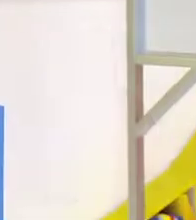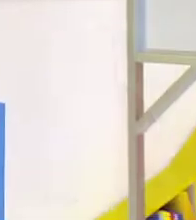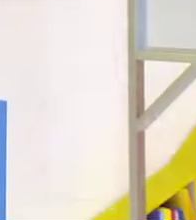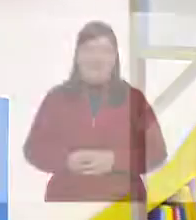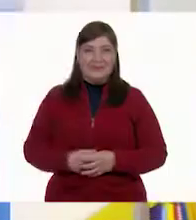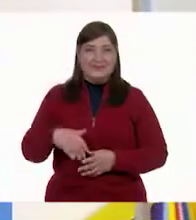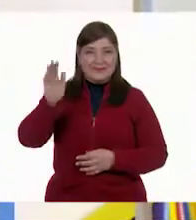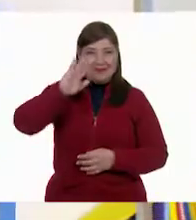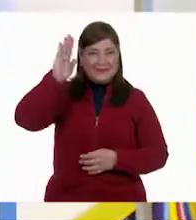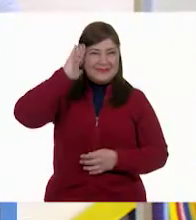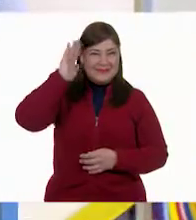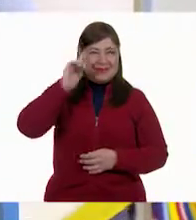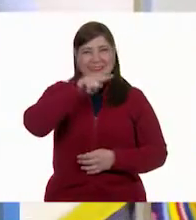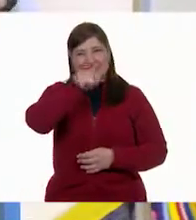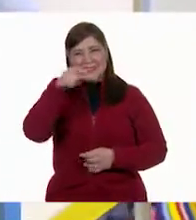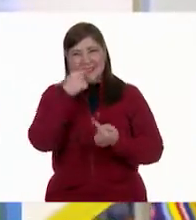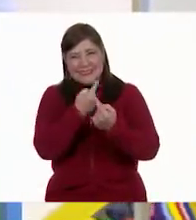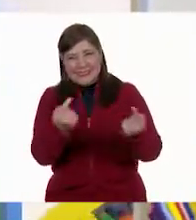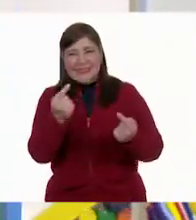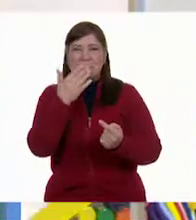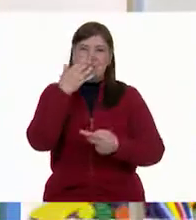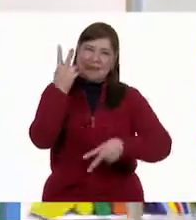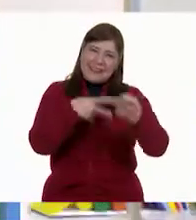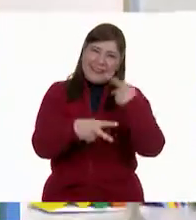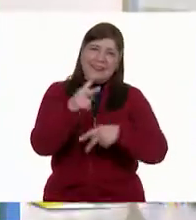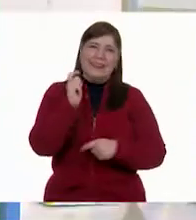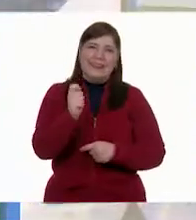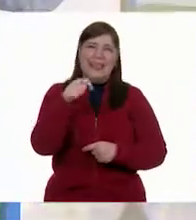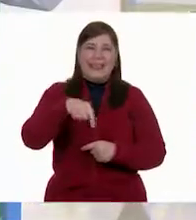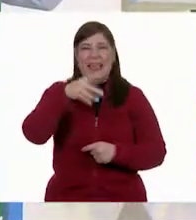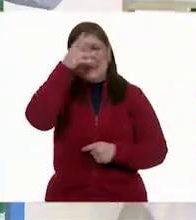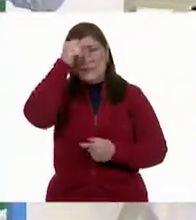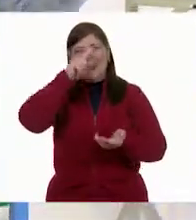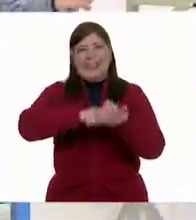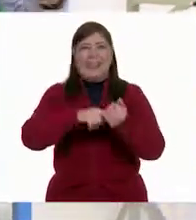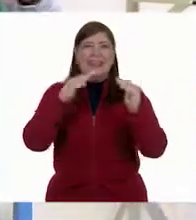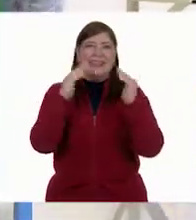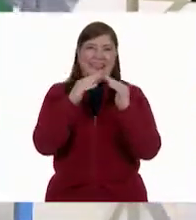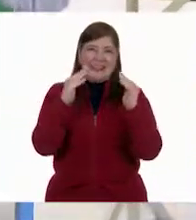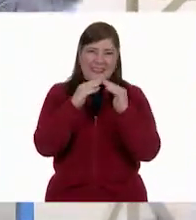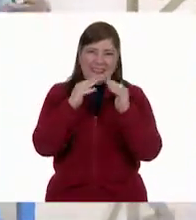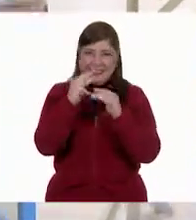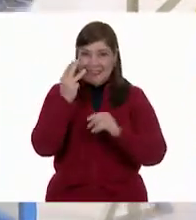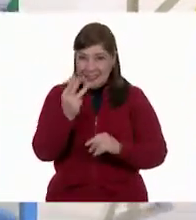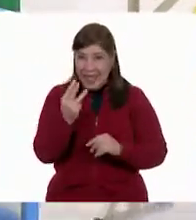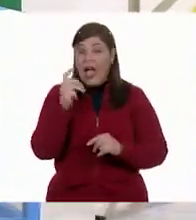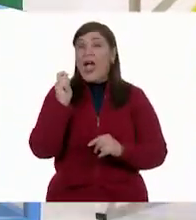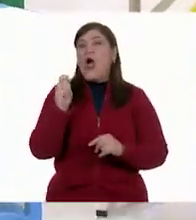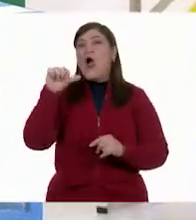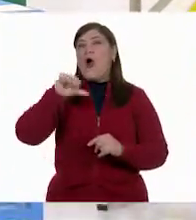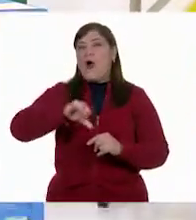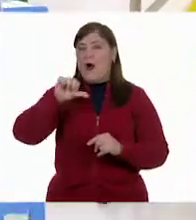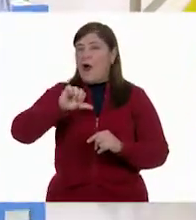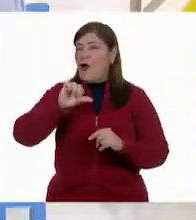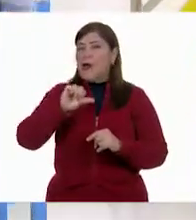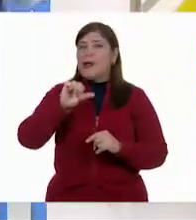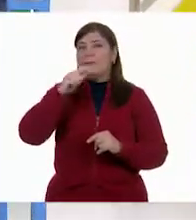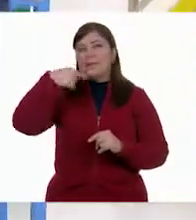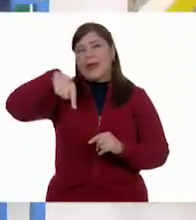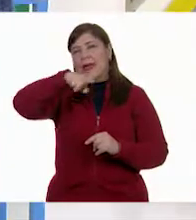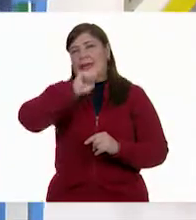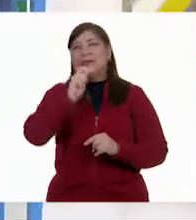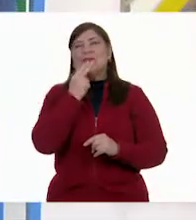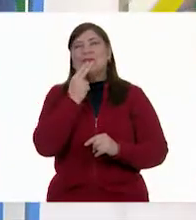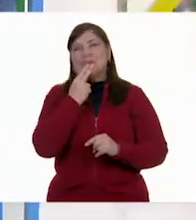¿Qué tal niñas y niños? Bienvenidas y bienvenidos a Aprenden Casa 3, este espacio que hemos seleccionado para que